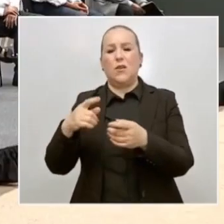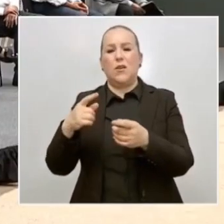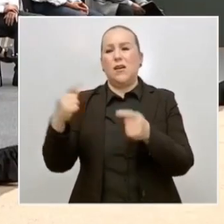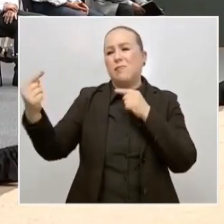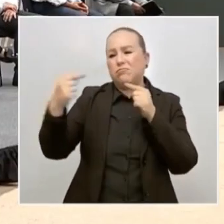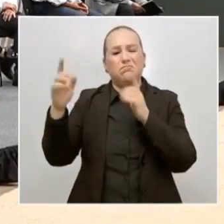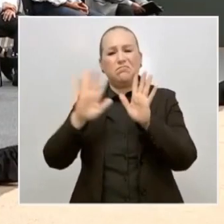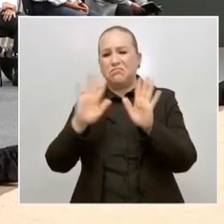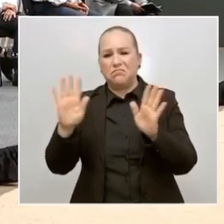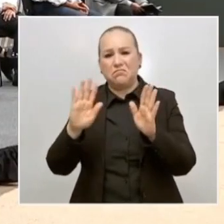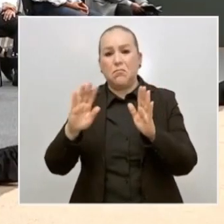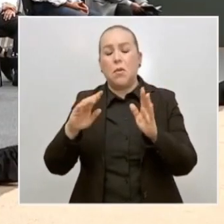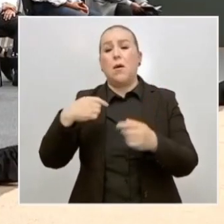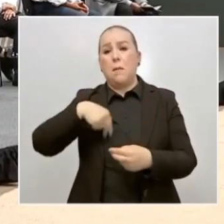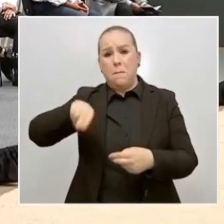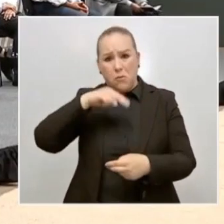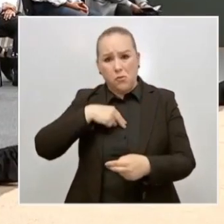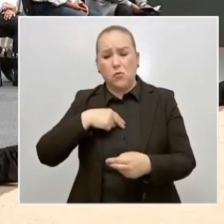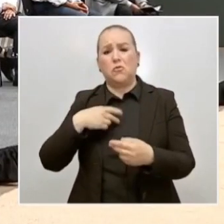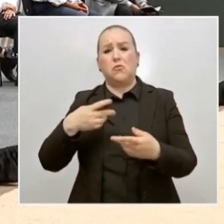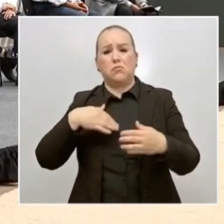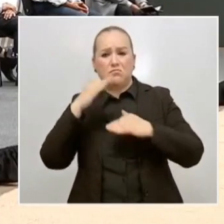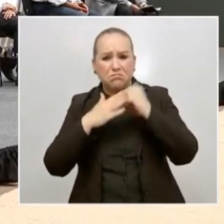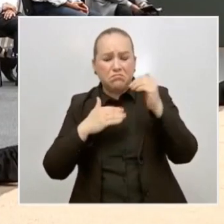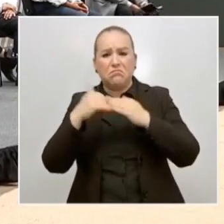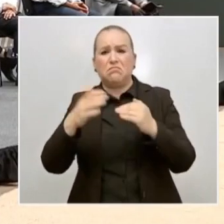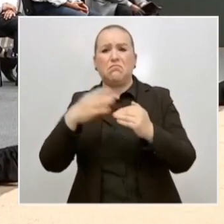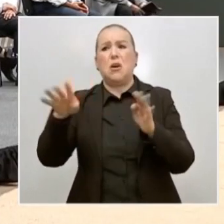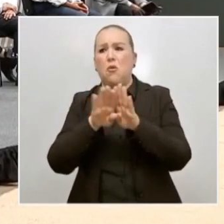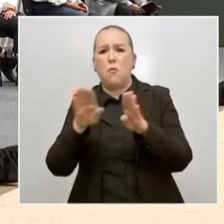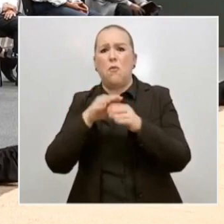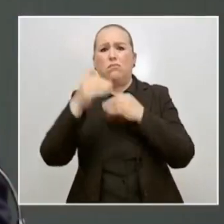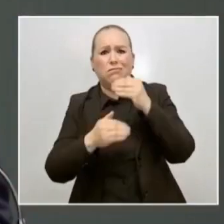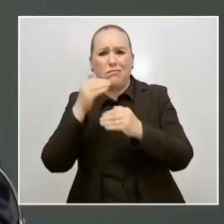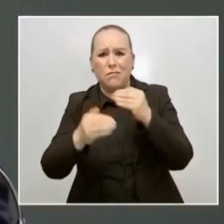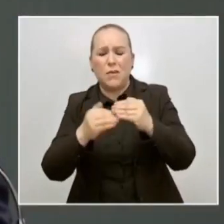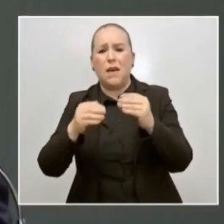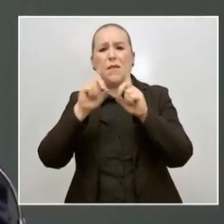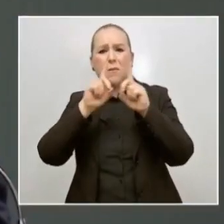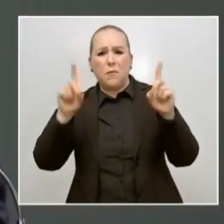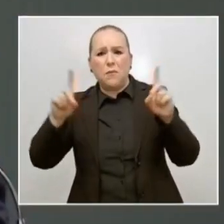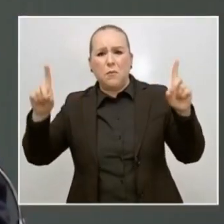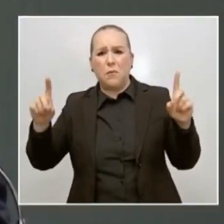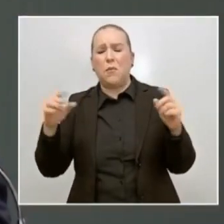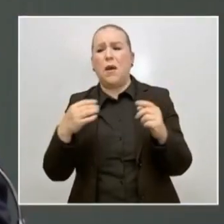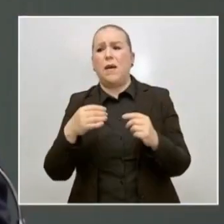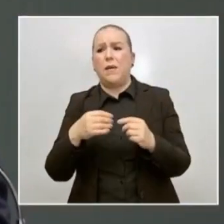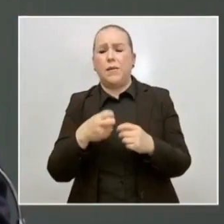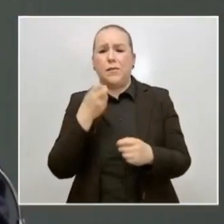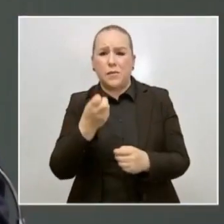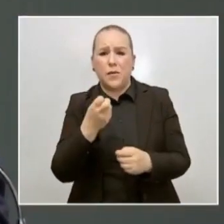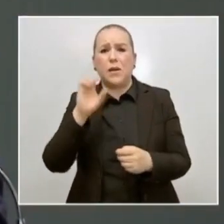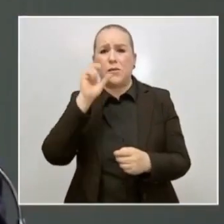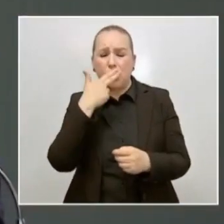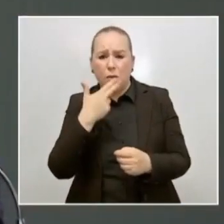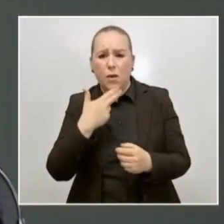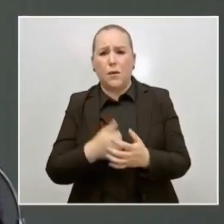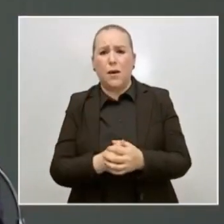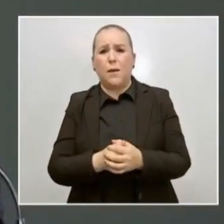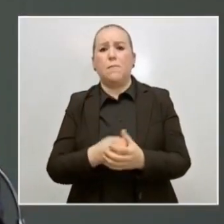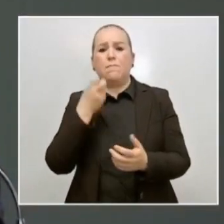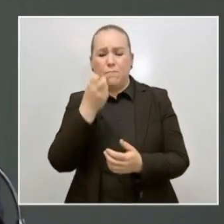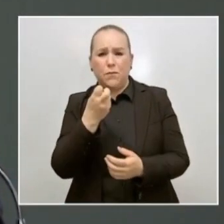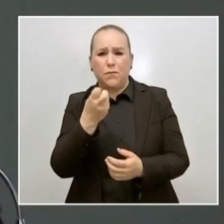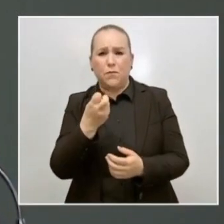concepción democrática que tenemos, lo primordial para el gobierno de Chihuahua es sumar en beneficio de la gente, por